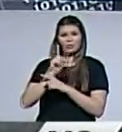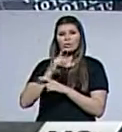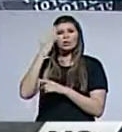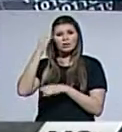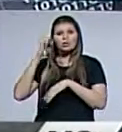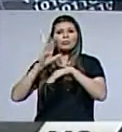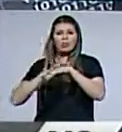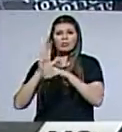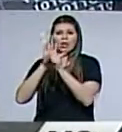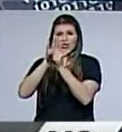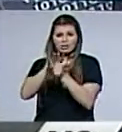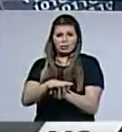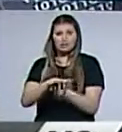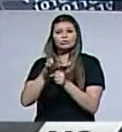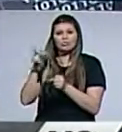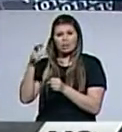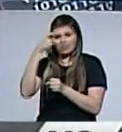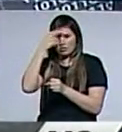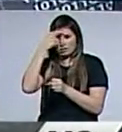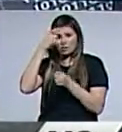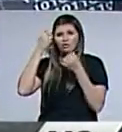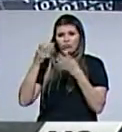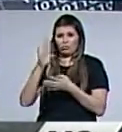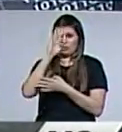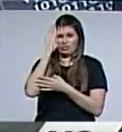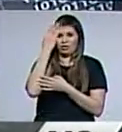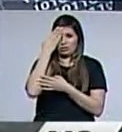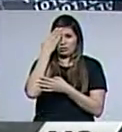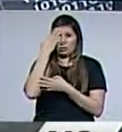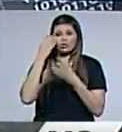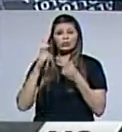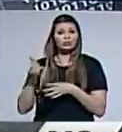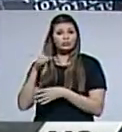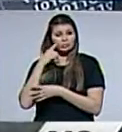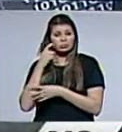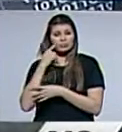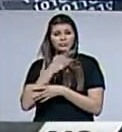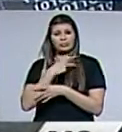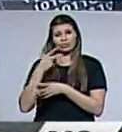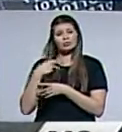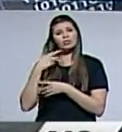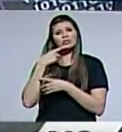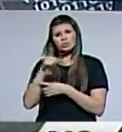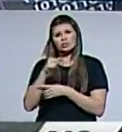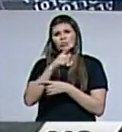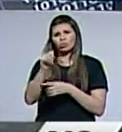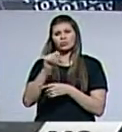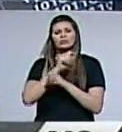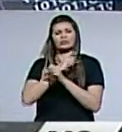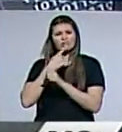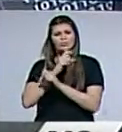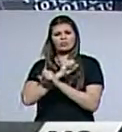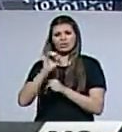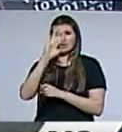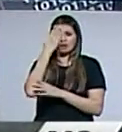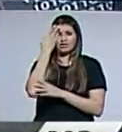por discriminación por su fe y su cambio. McClurkin defiende que la homosexualidad puede ser cambiada por